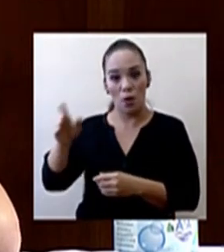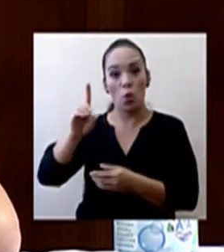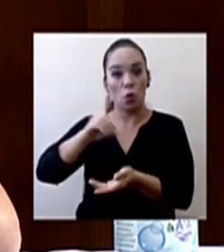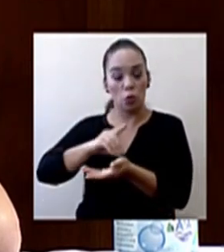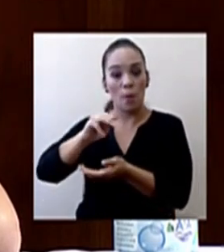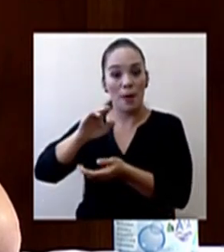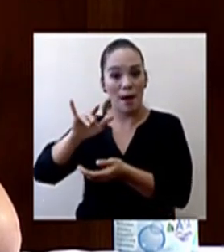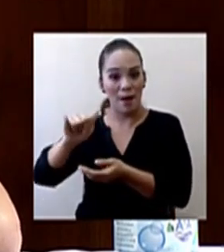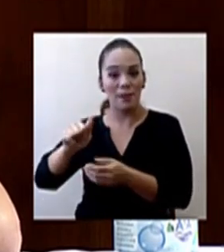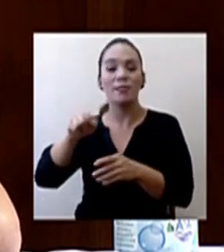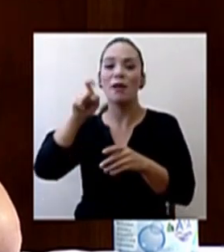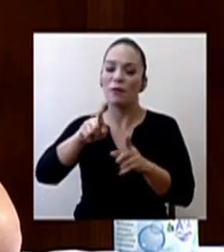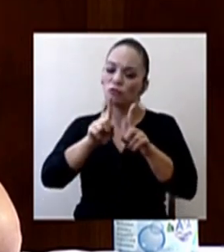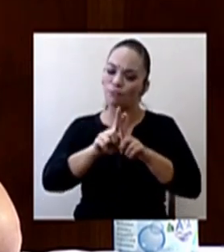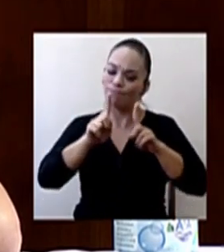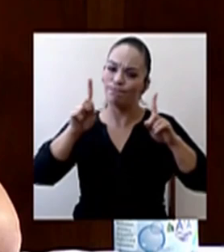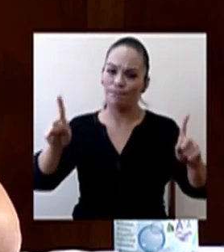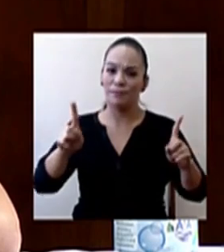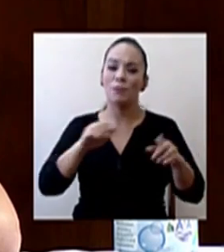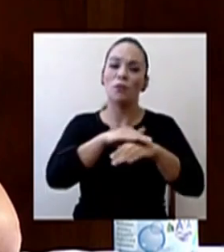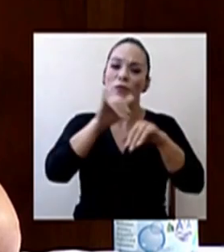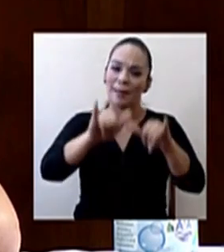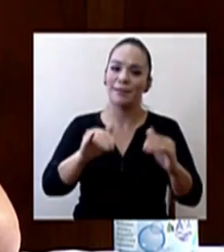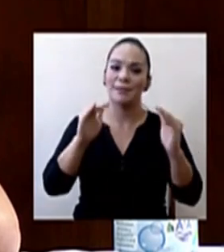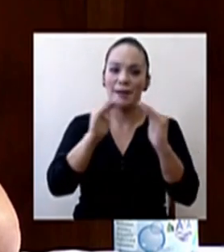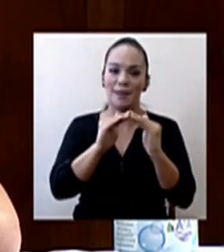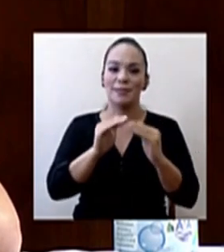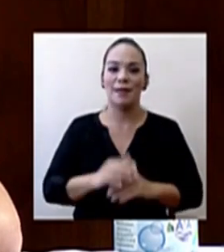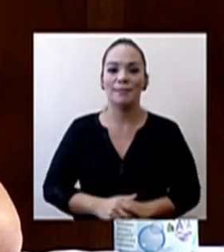aislamiento social. Y quédate en casa.